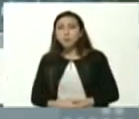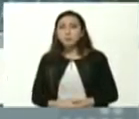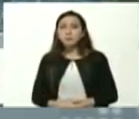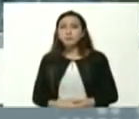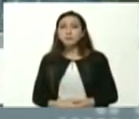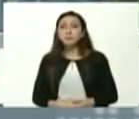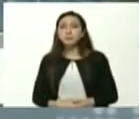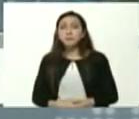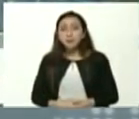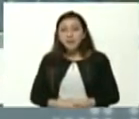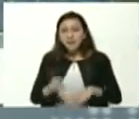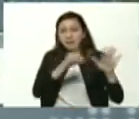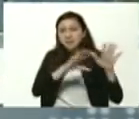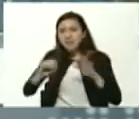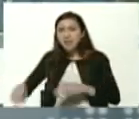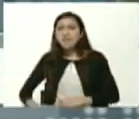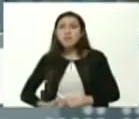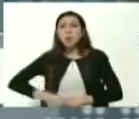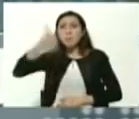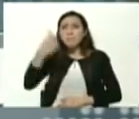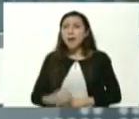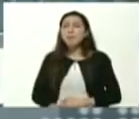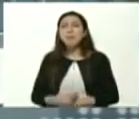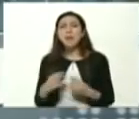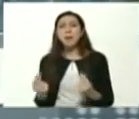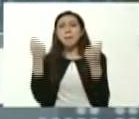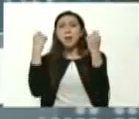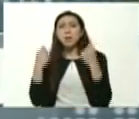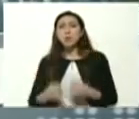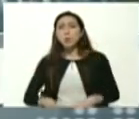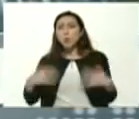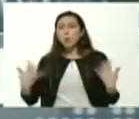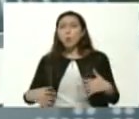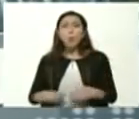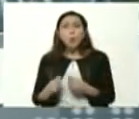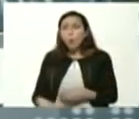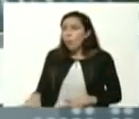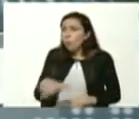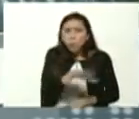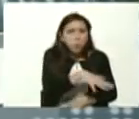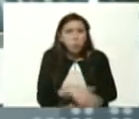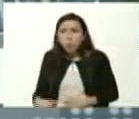más de 600 desaparecidos que no se saben donde están